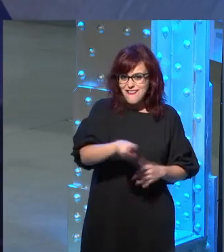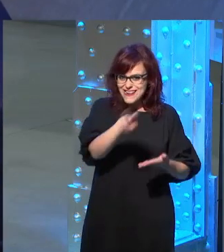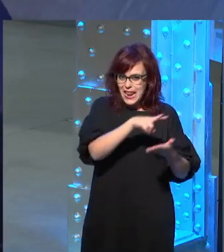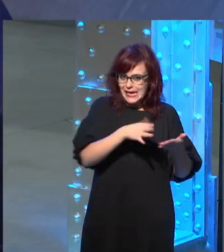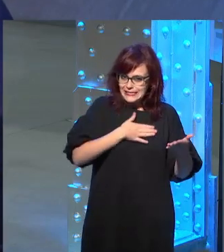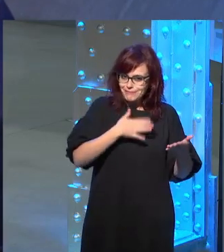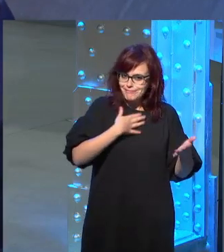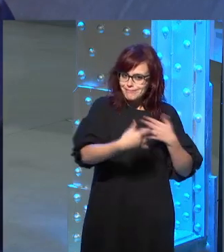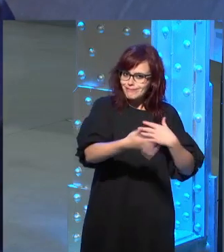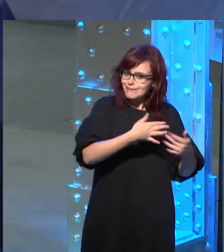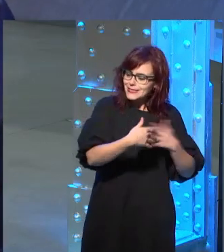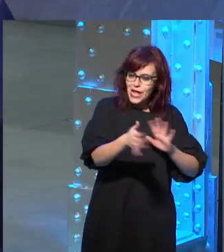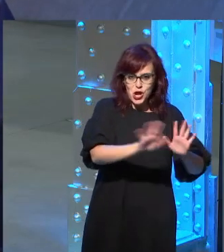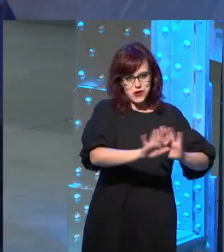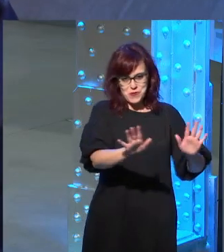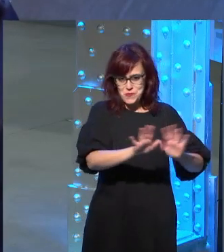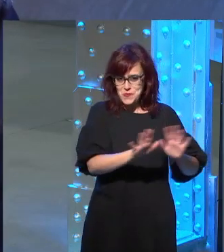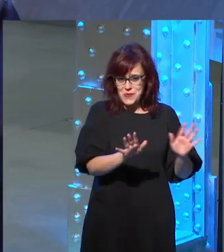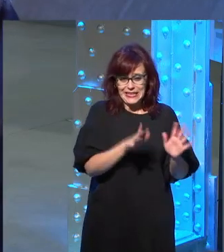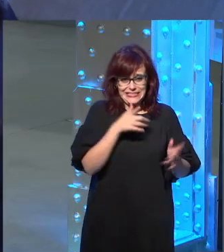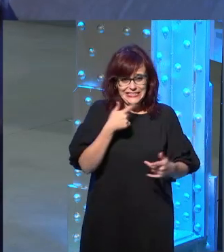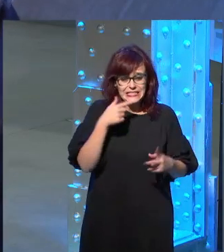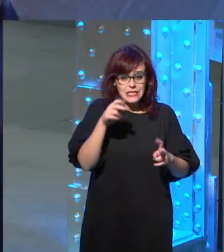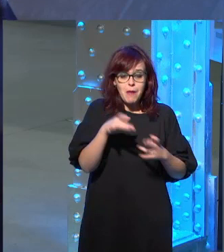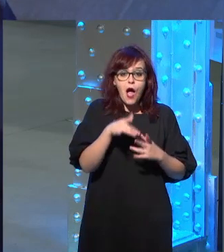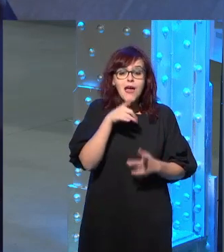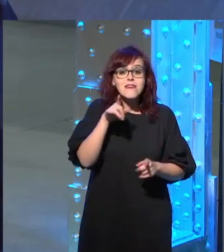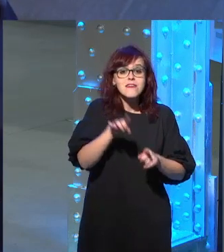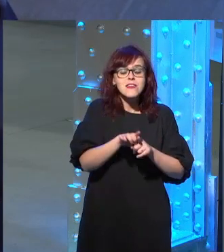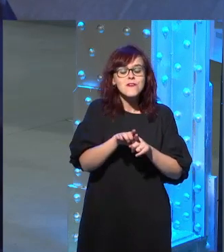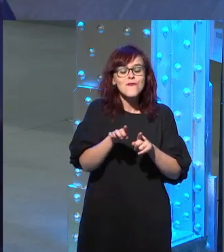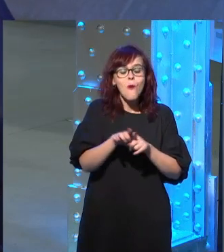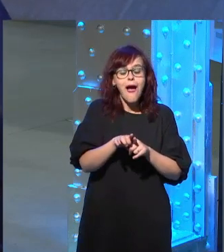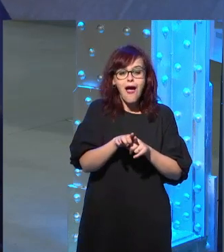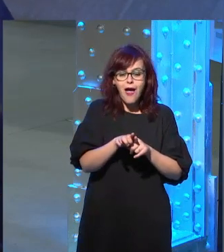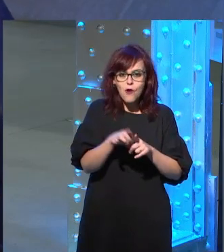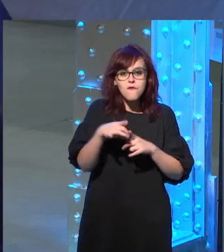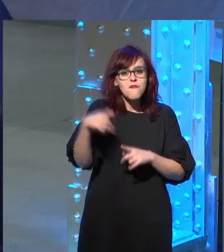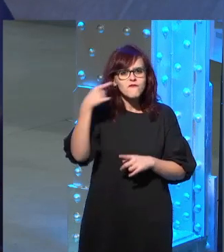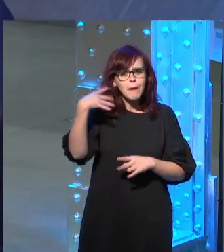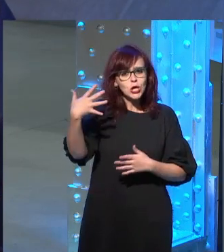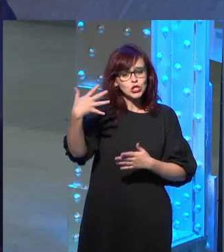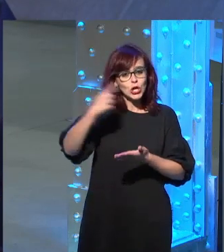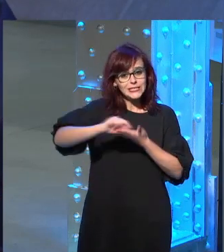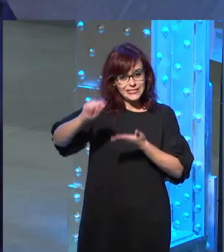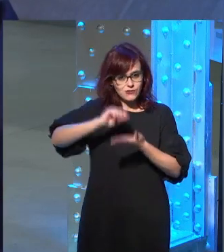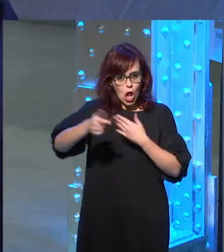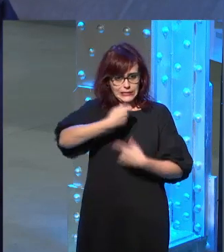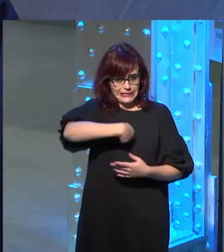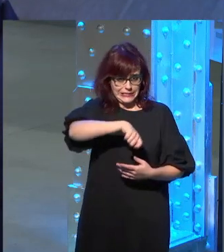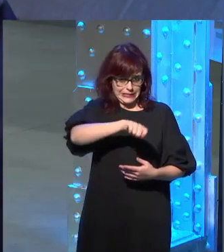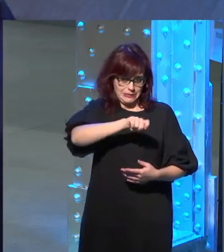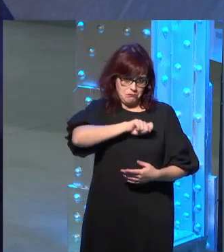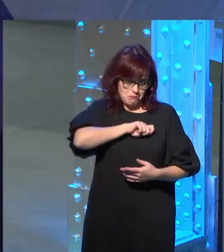creo que a mí no me pasaría lo que le pasó a un famoso escritor español con el que yo